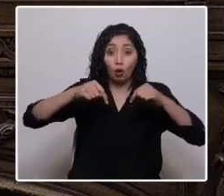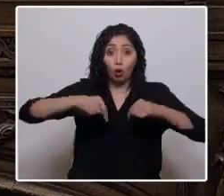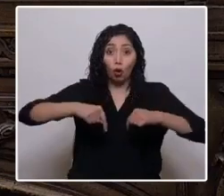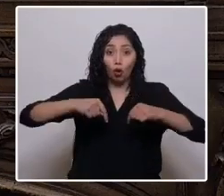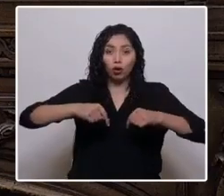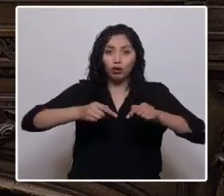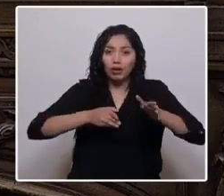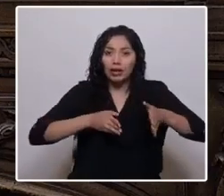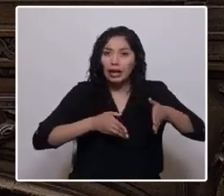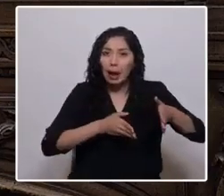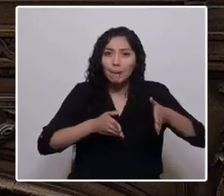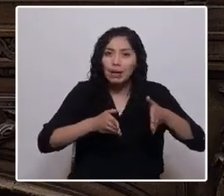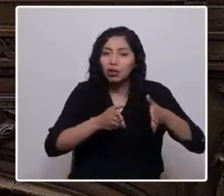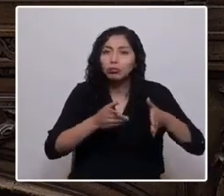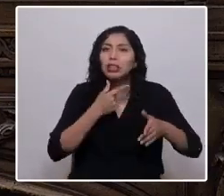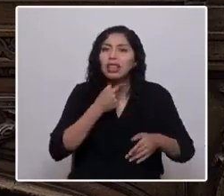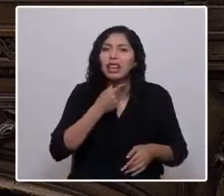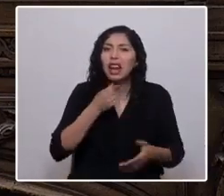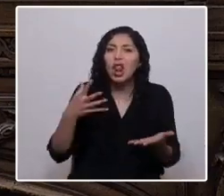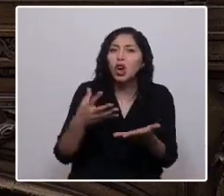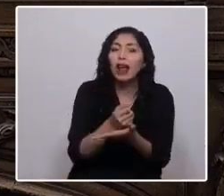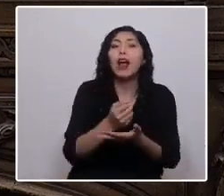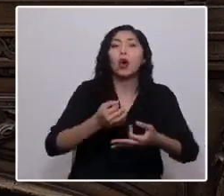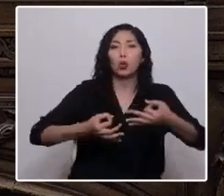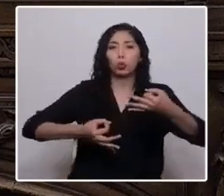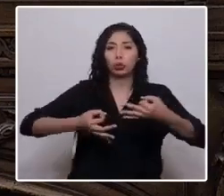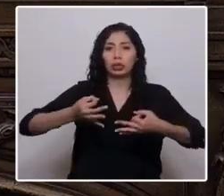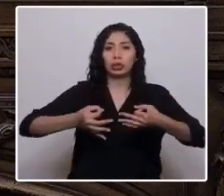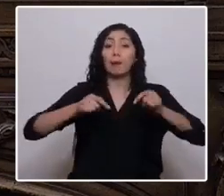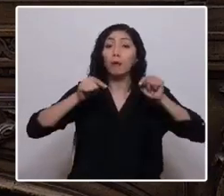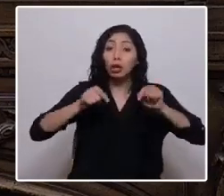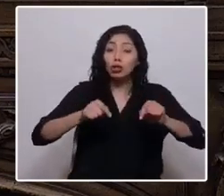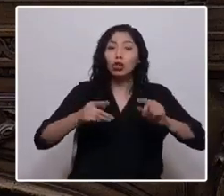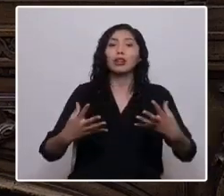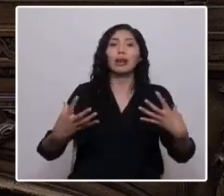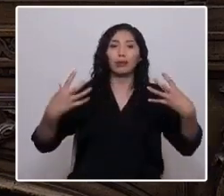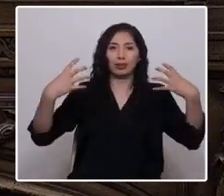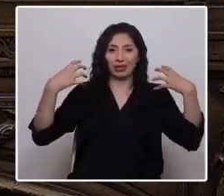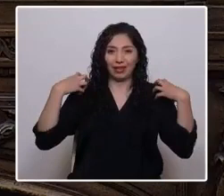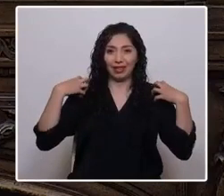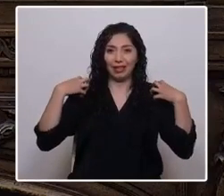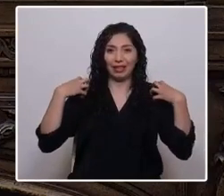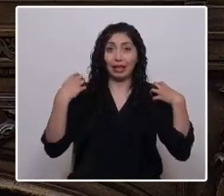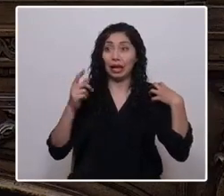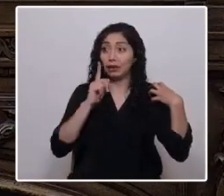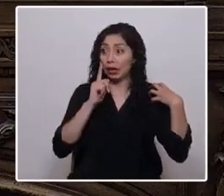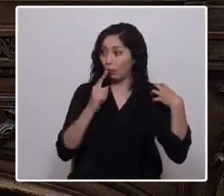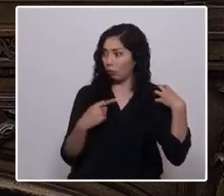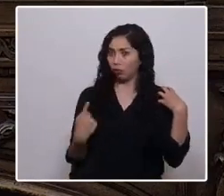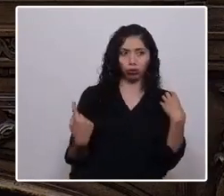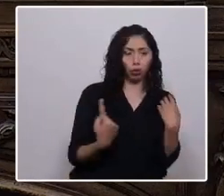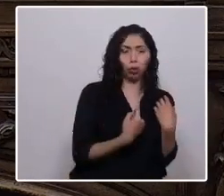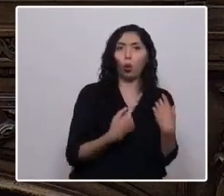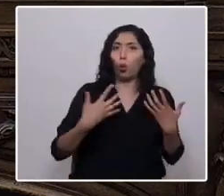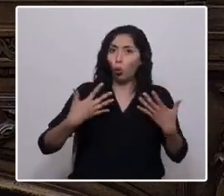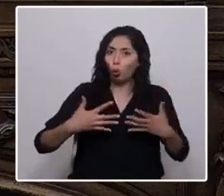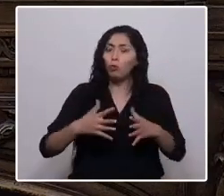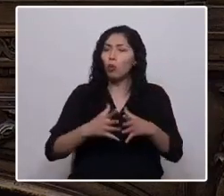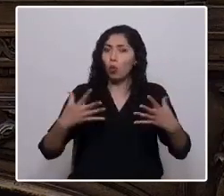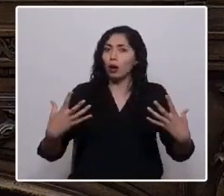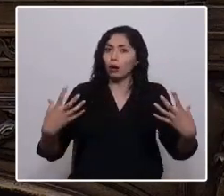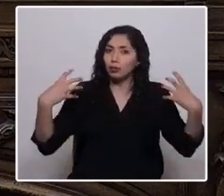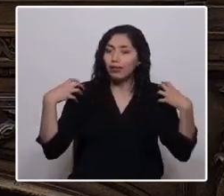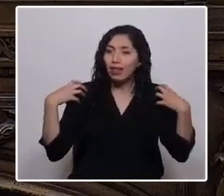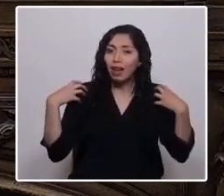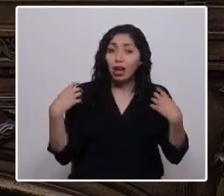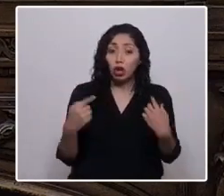camino que busca encontrar justicia, por ello la responsabilidad que se ha depositado en nuestros hombros es enorme y no